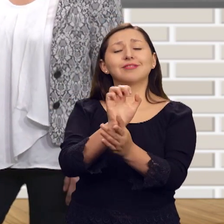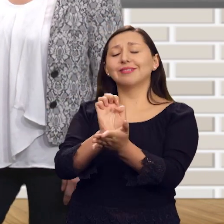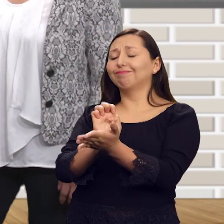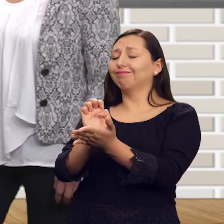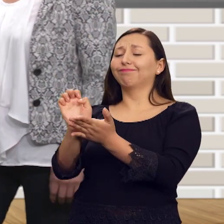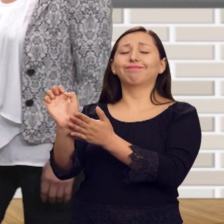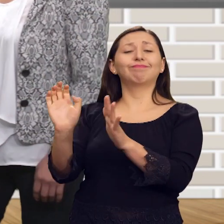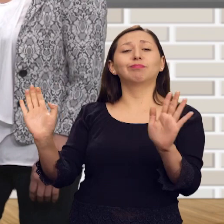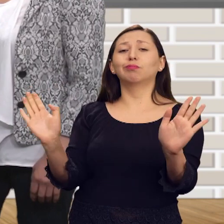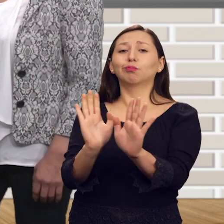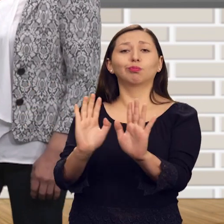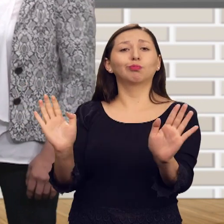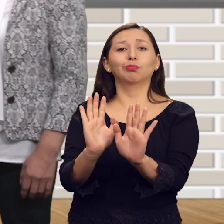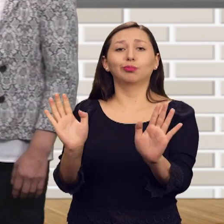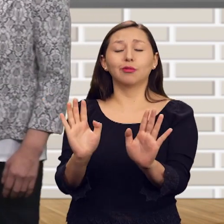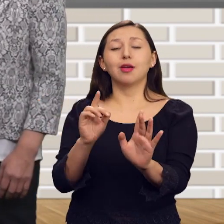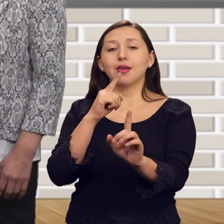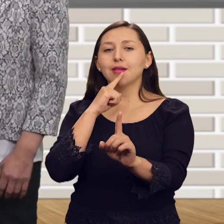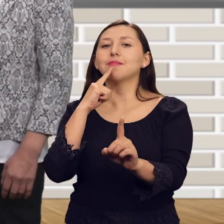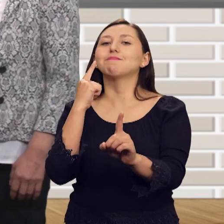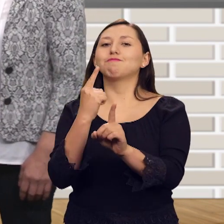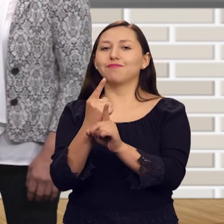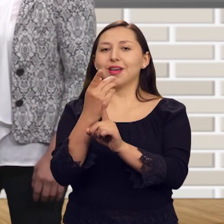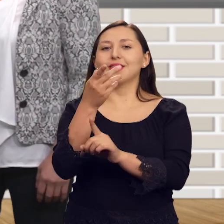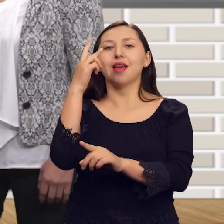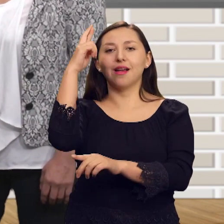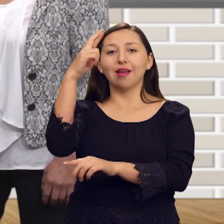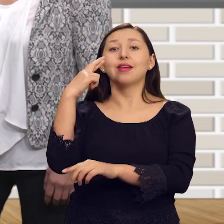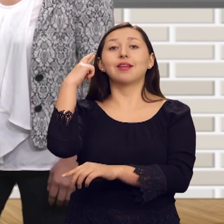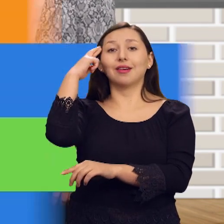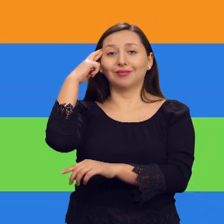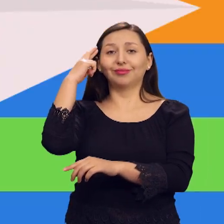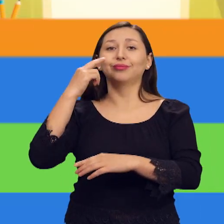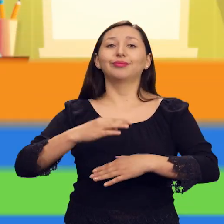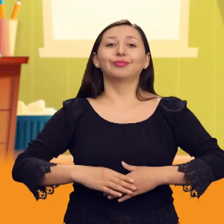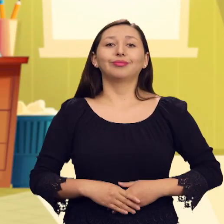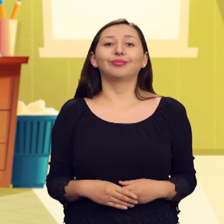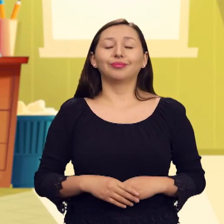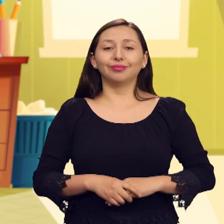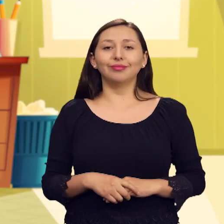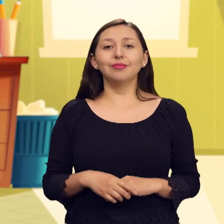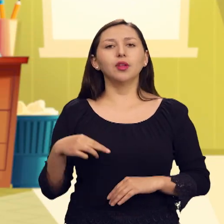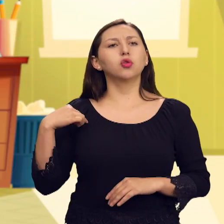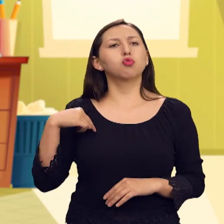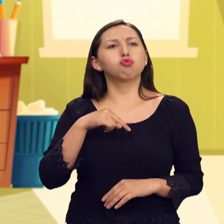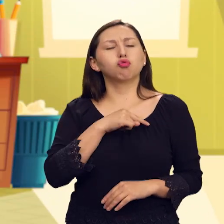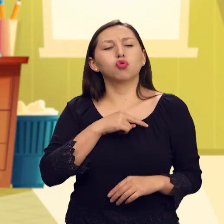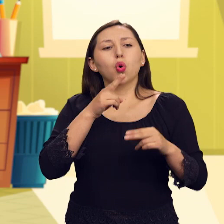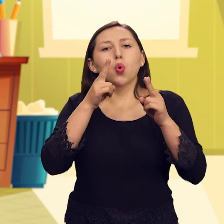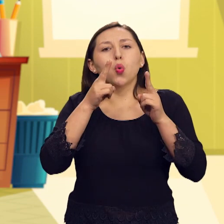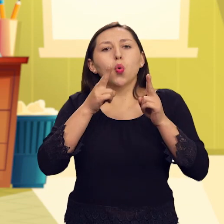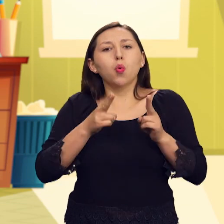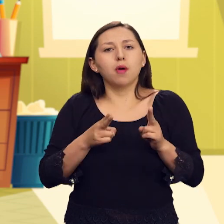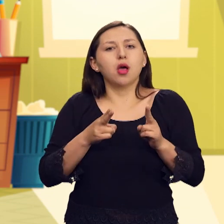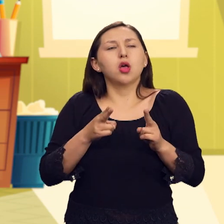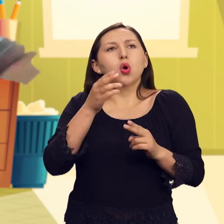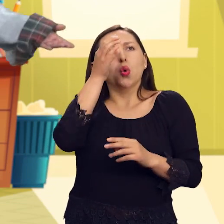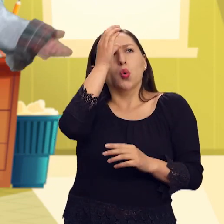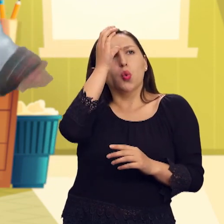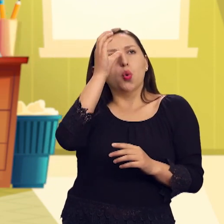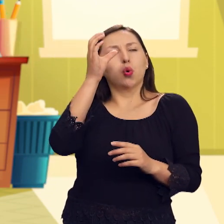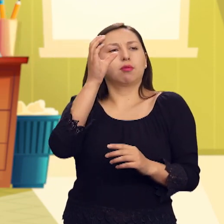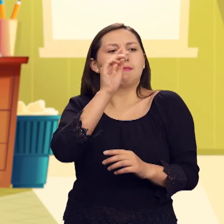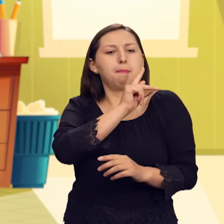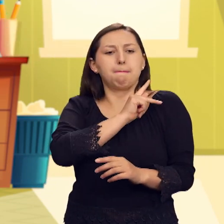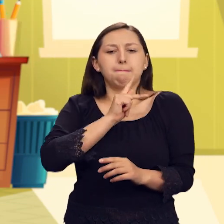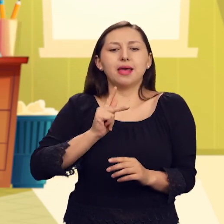prejuicios, ¿verdad? Por supuesto. Esta es la forma, Sebas. Así es. Somos seres humanos con un bagaje cultural y personal